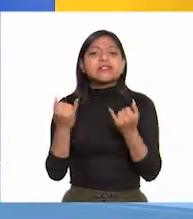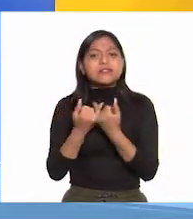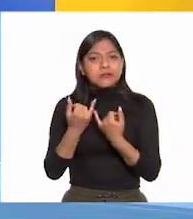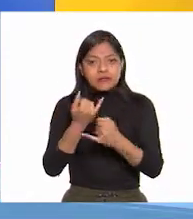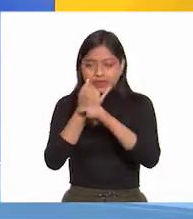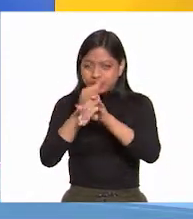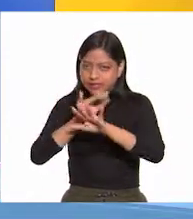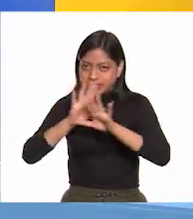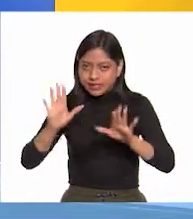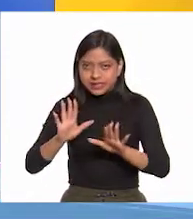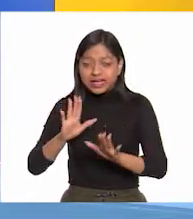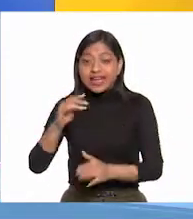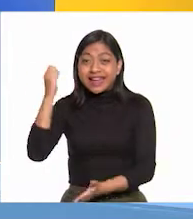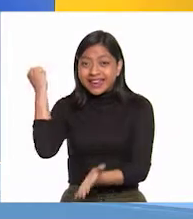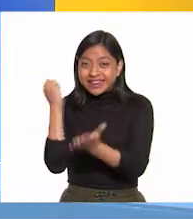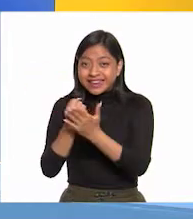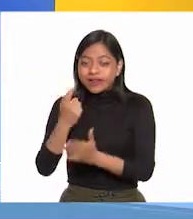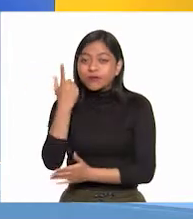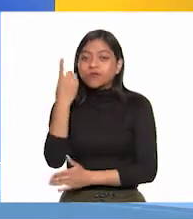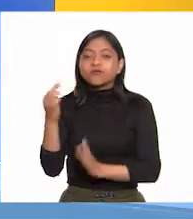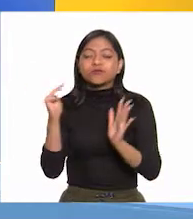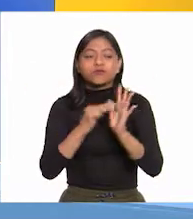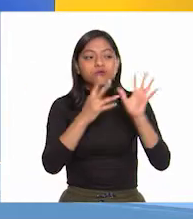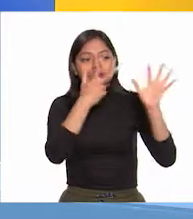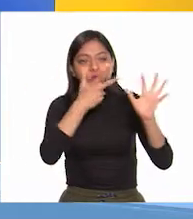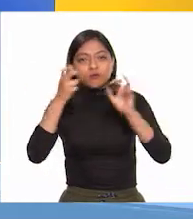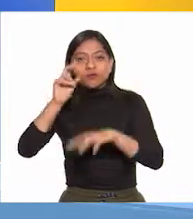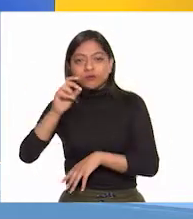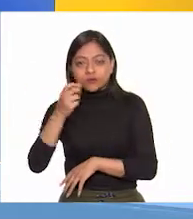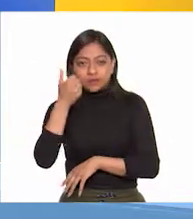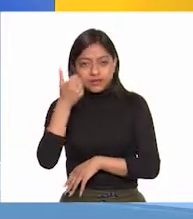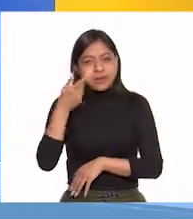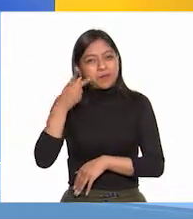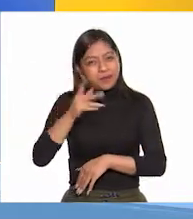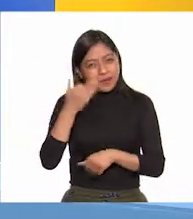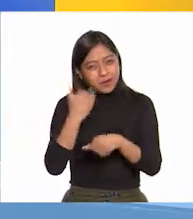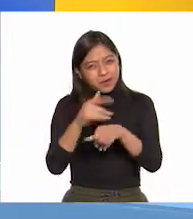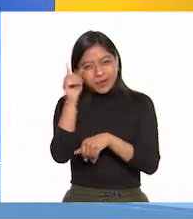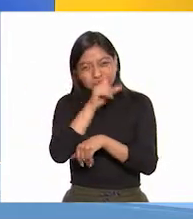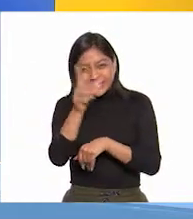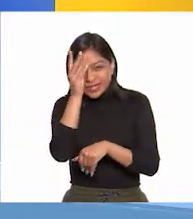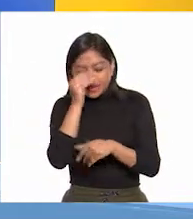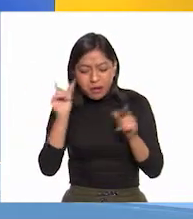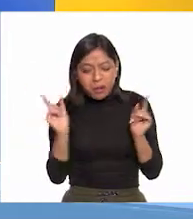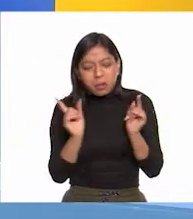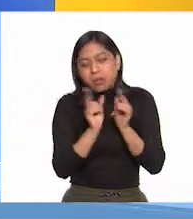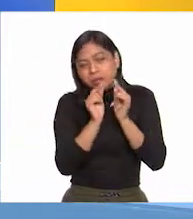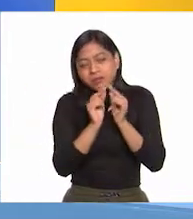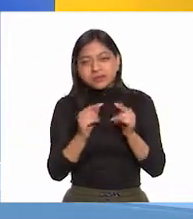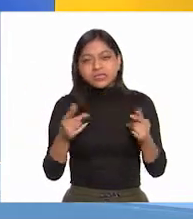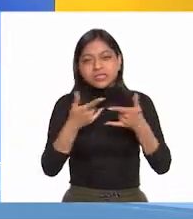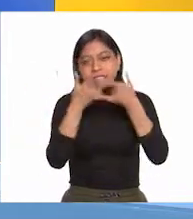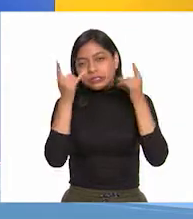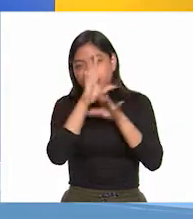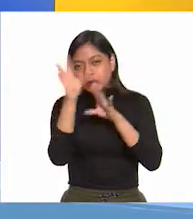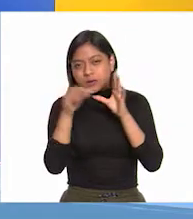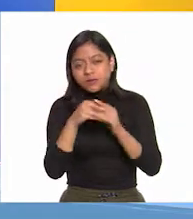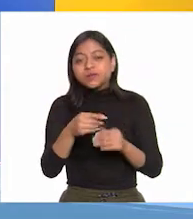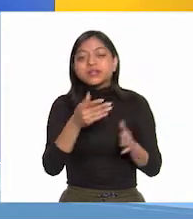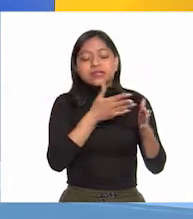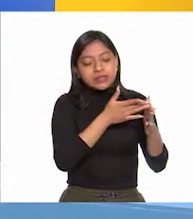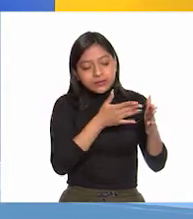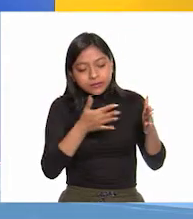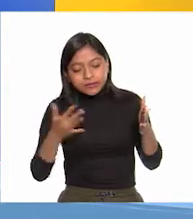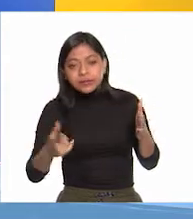nuestro país hasta 1836. Pero por ahora, con la finalidad de dar un panorama muy general, nuestra línea del